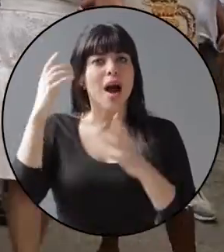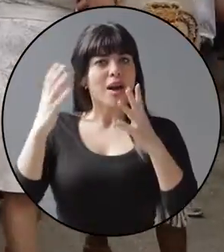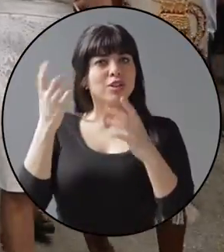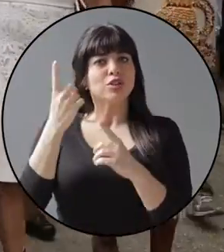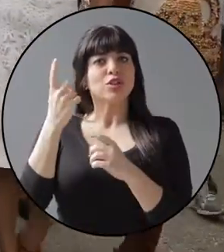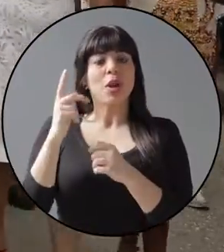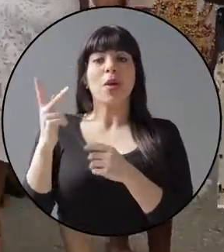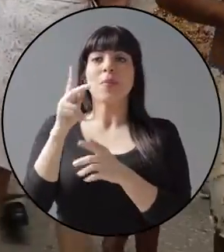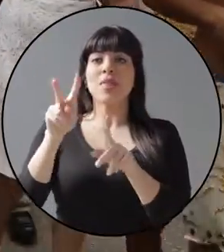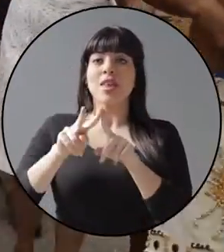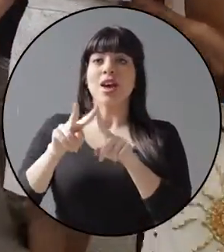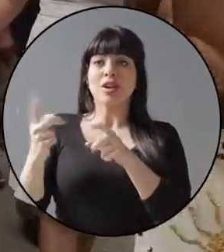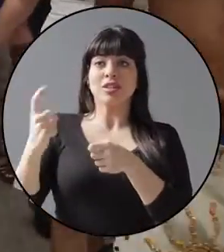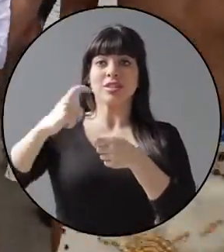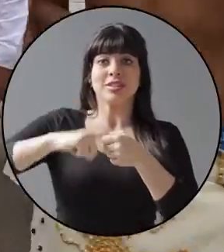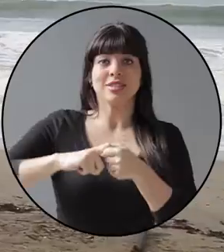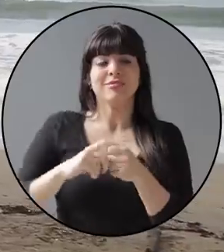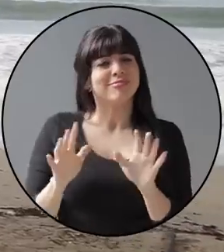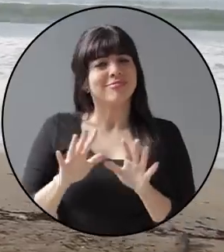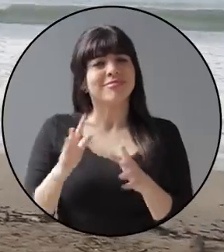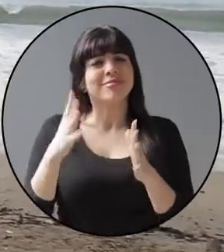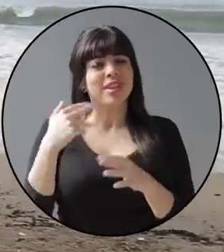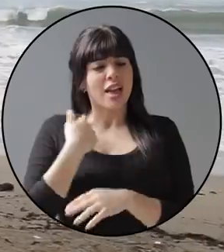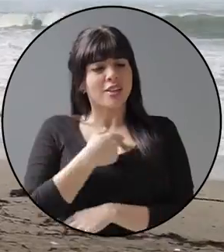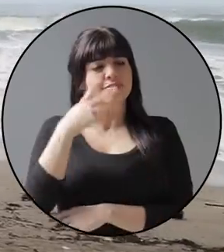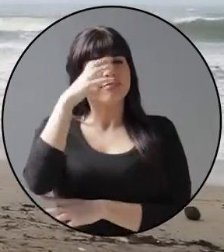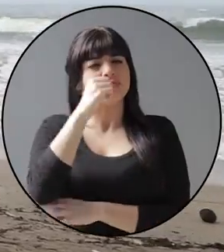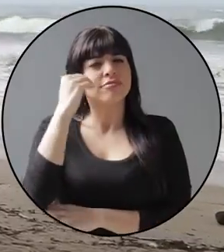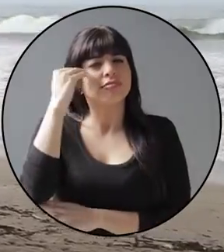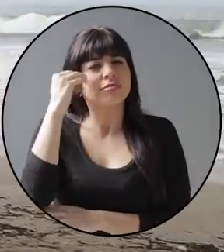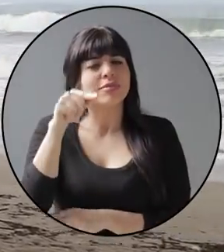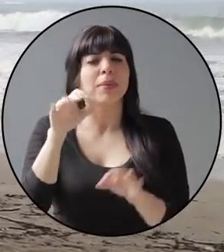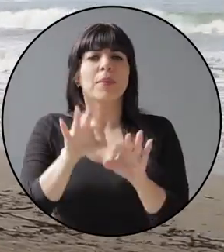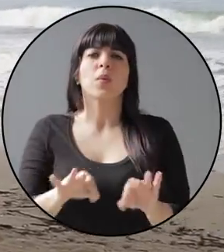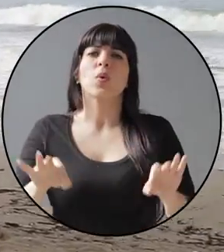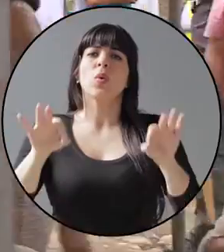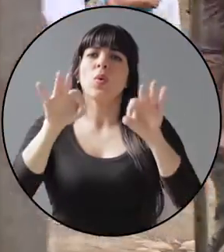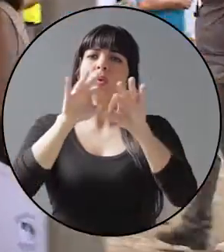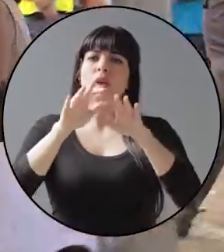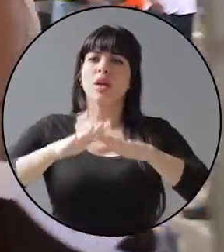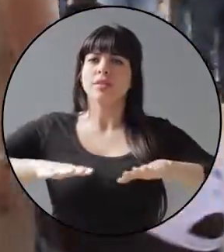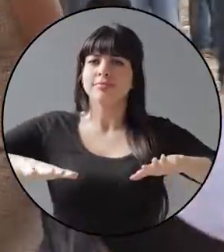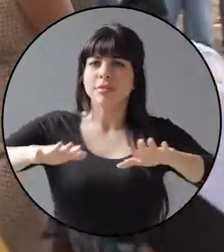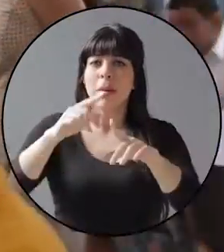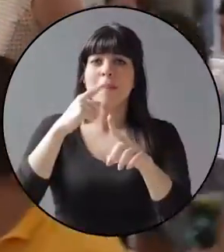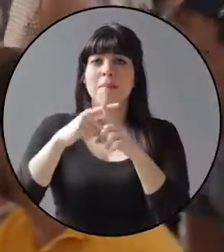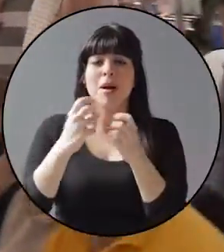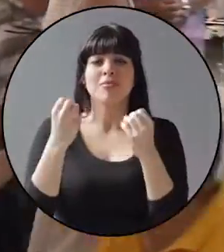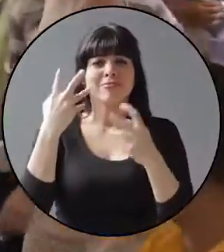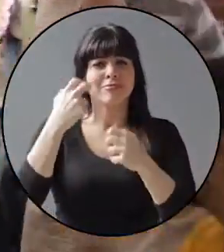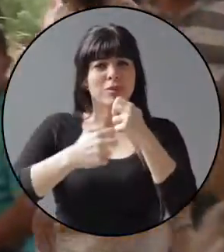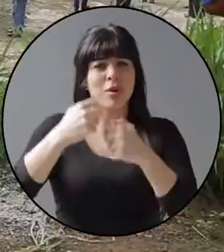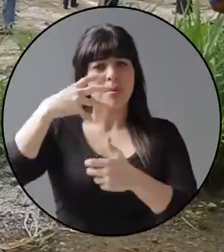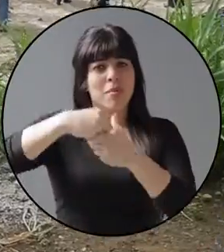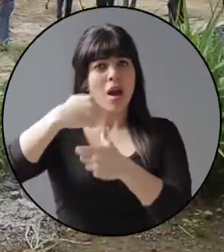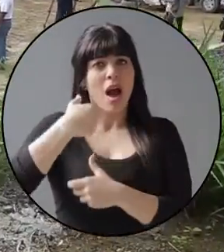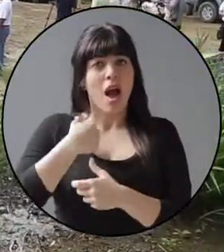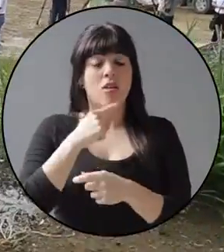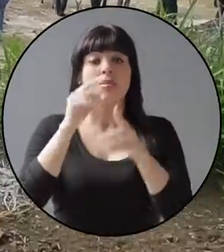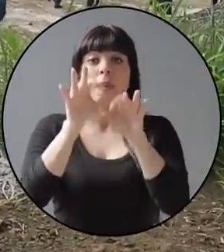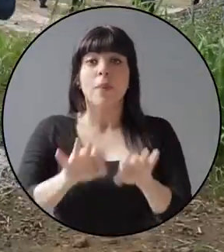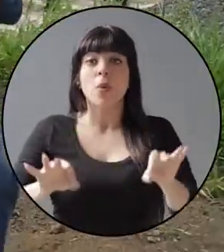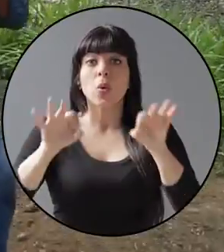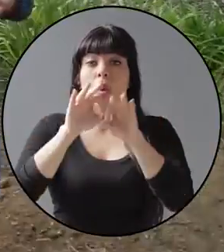celebrar la anexión del partido de Nicoya. Conscientes de la importancia de esta tierra y de los problemas que atraviesa, es